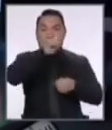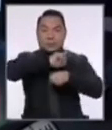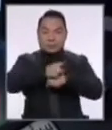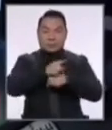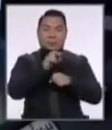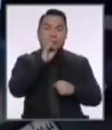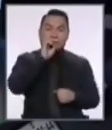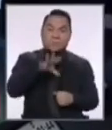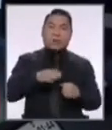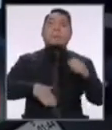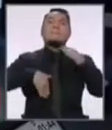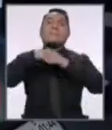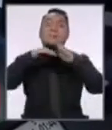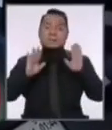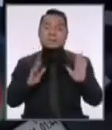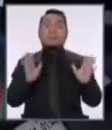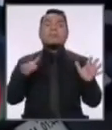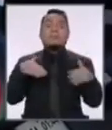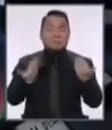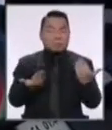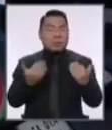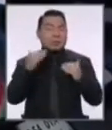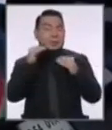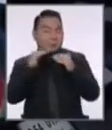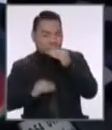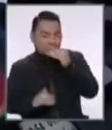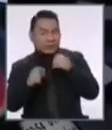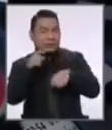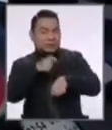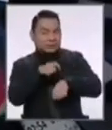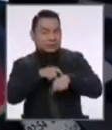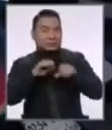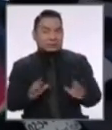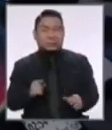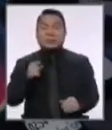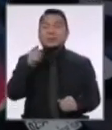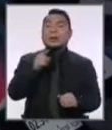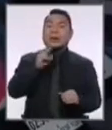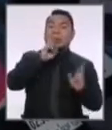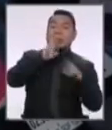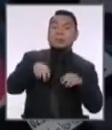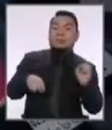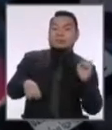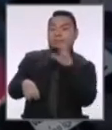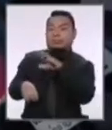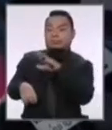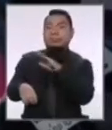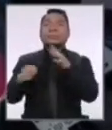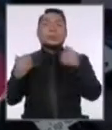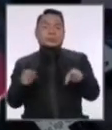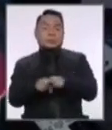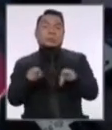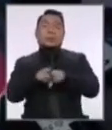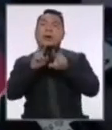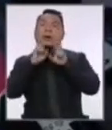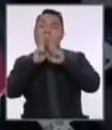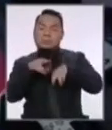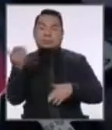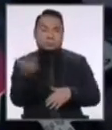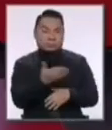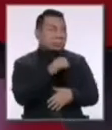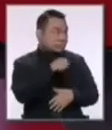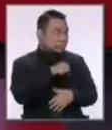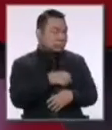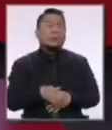minuto como máximo. Pueden tomar menos de ese tiempo. Y las alusiones, evidentemente, también van a ser respondidas, Pedro.